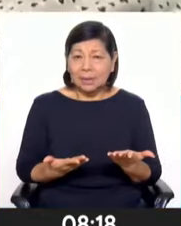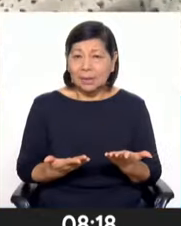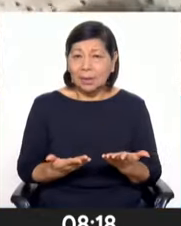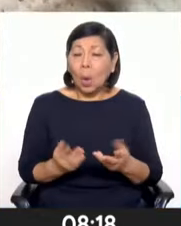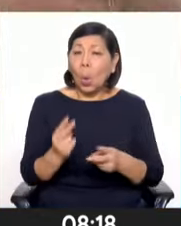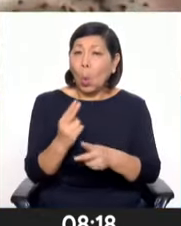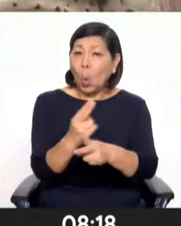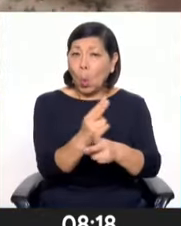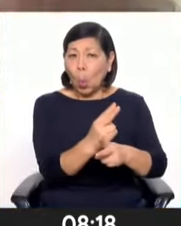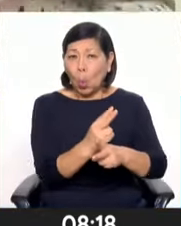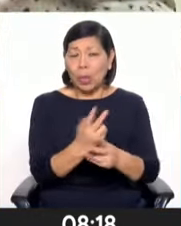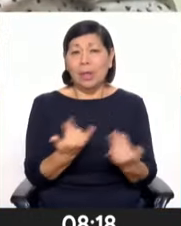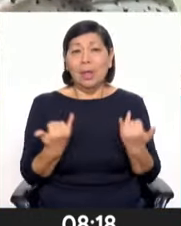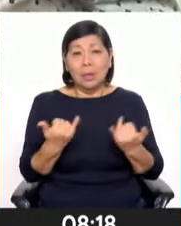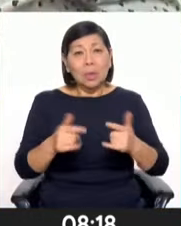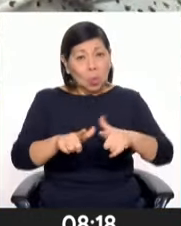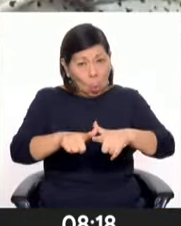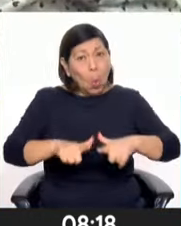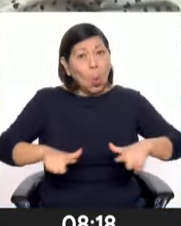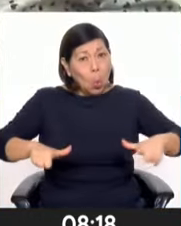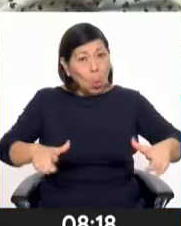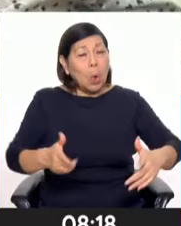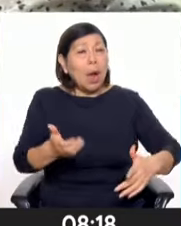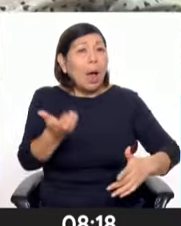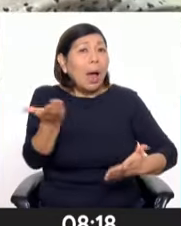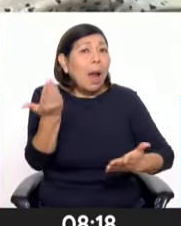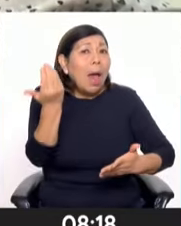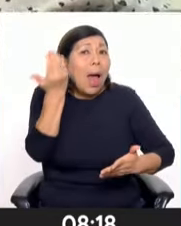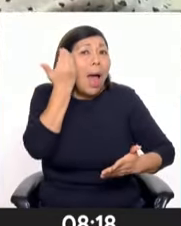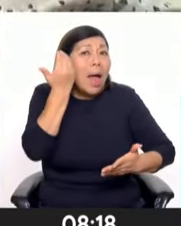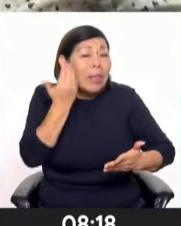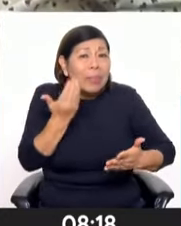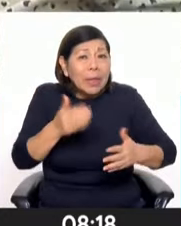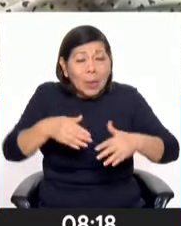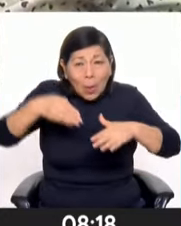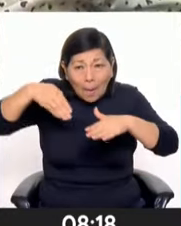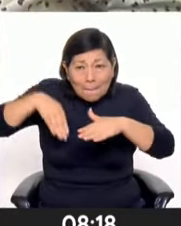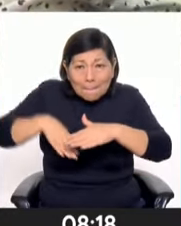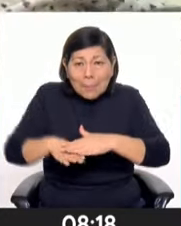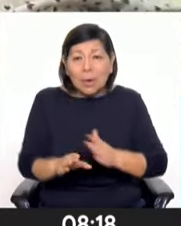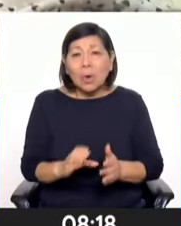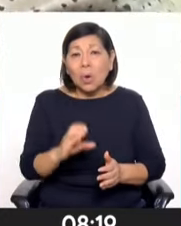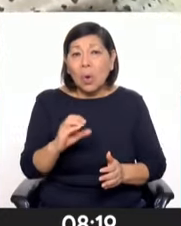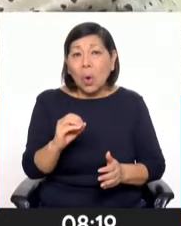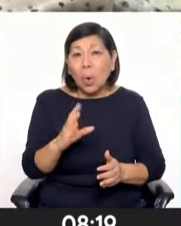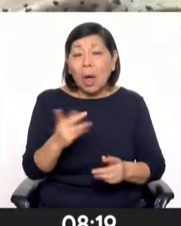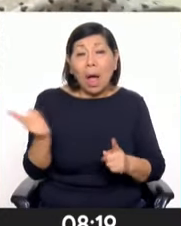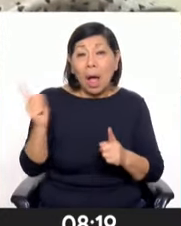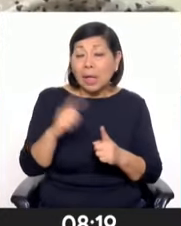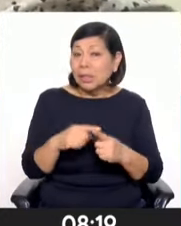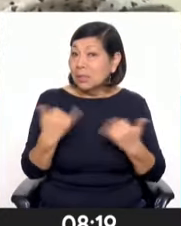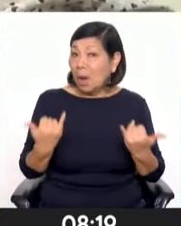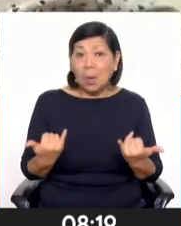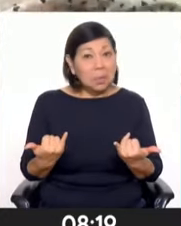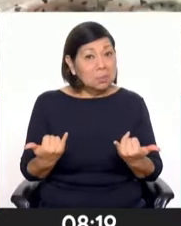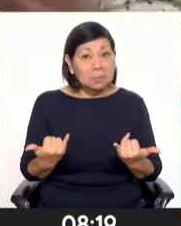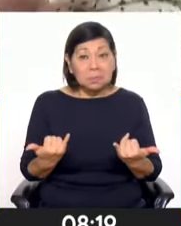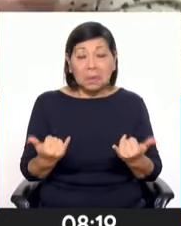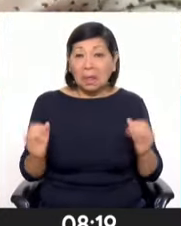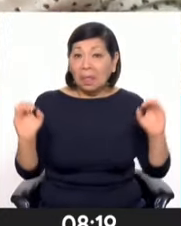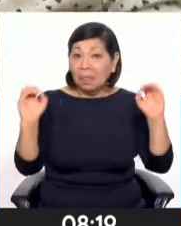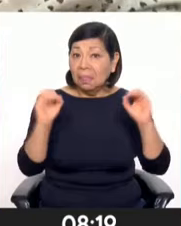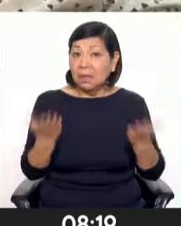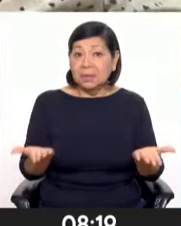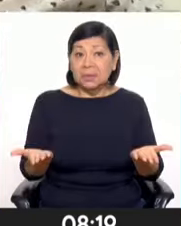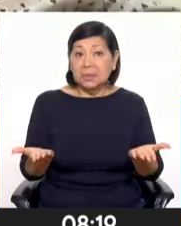salvaguardar este sitio paleontológico que tiene Ocucaje. Bueno, hasta la fecha no he tenido